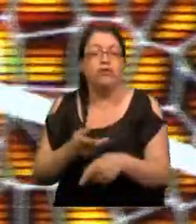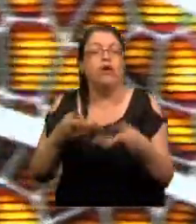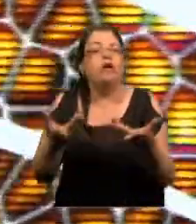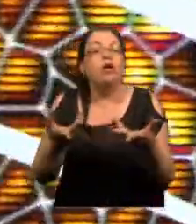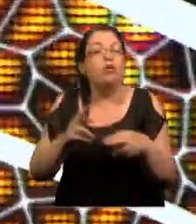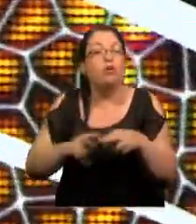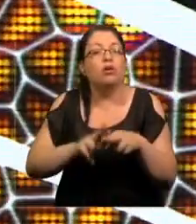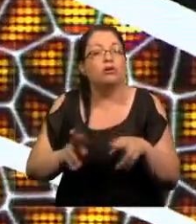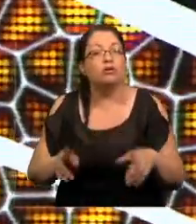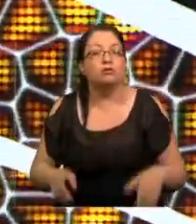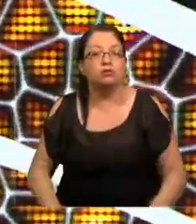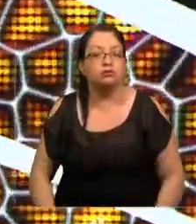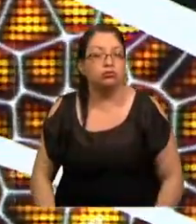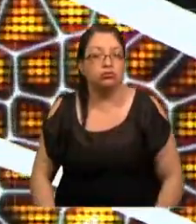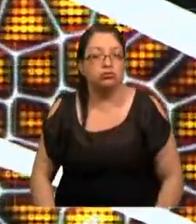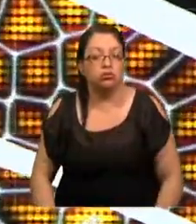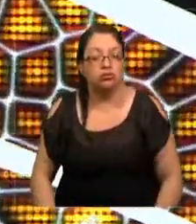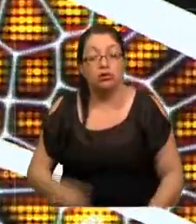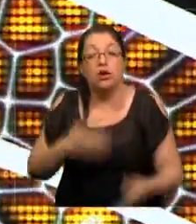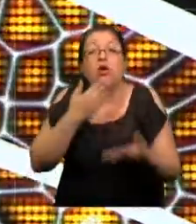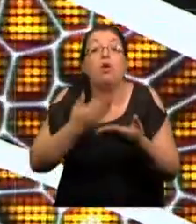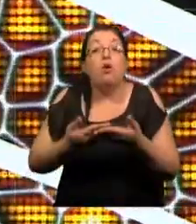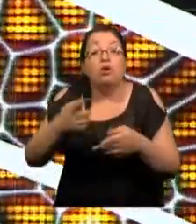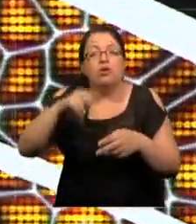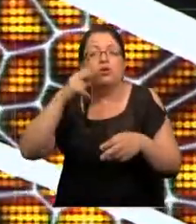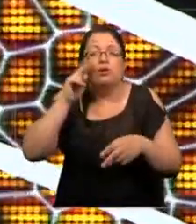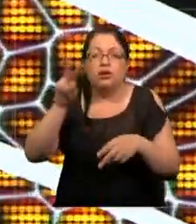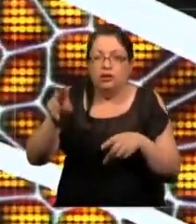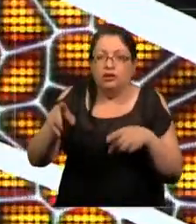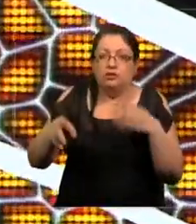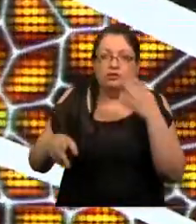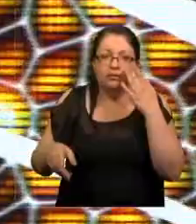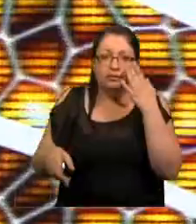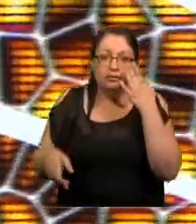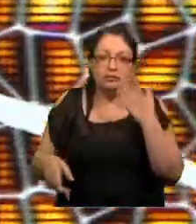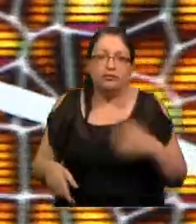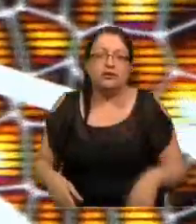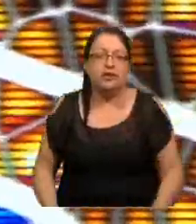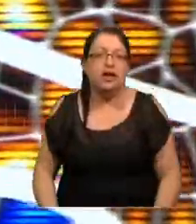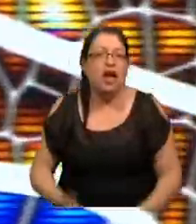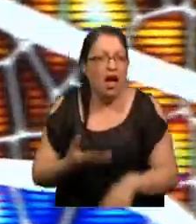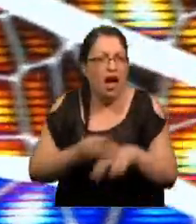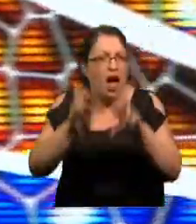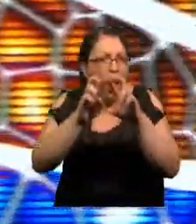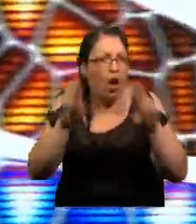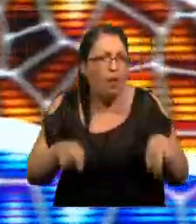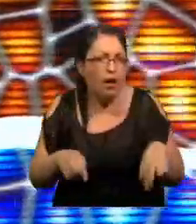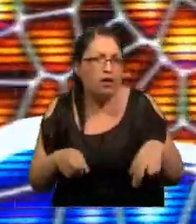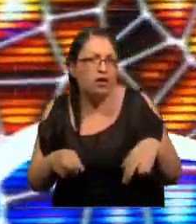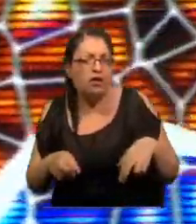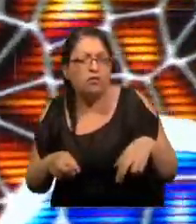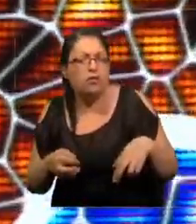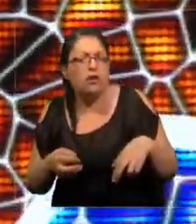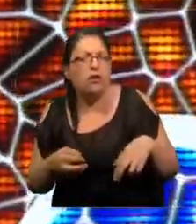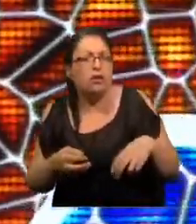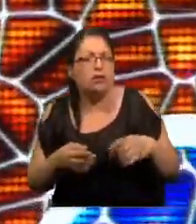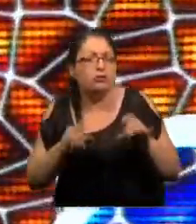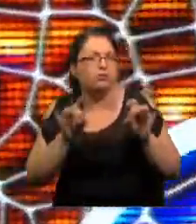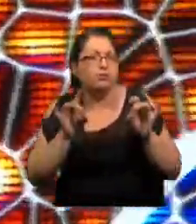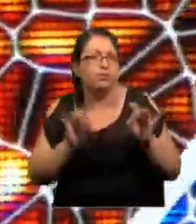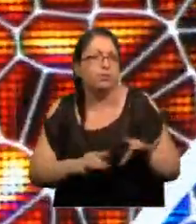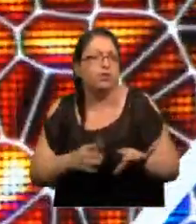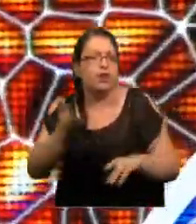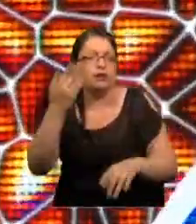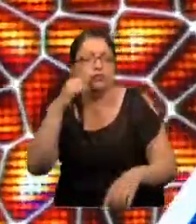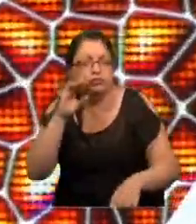evitarlo? Cuando vemos esto, esto deriva en un paradigma dado que hemos descubierto. Ya